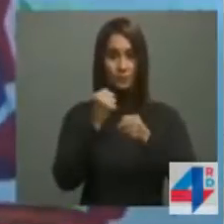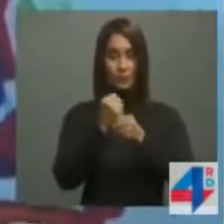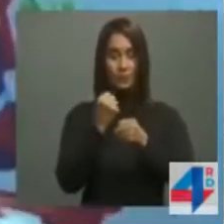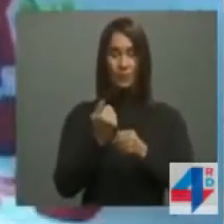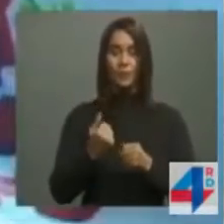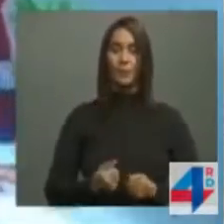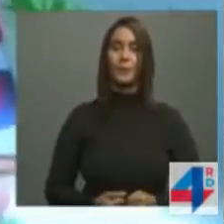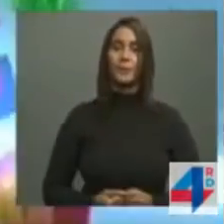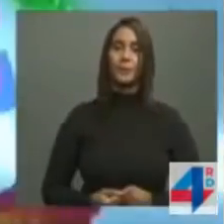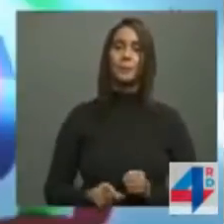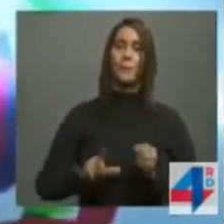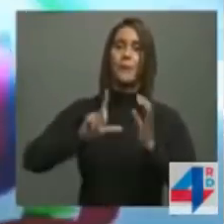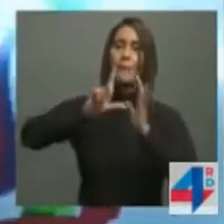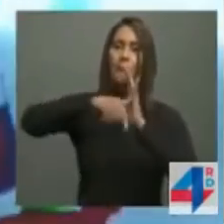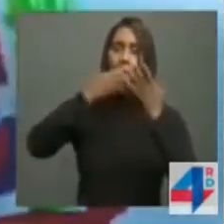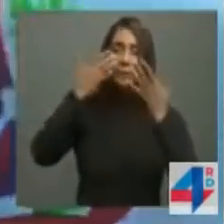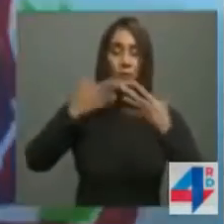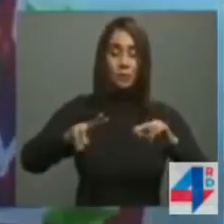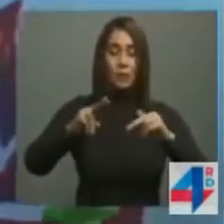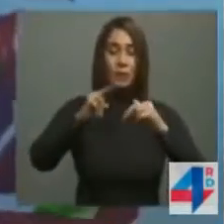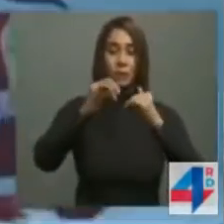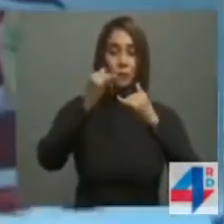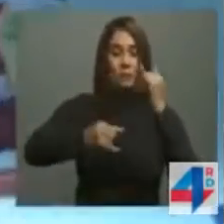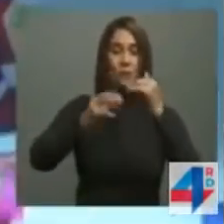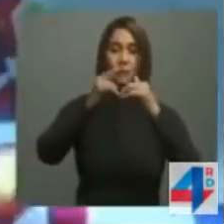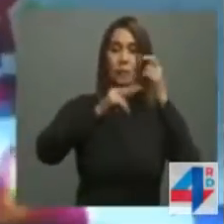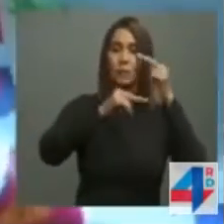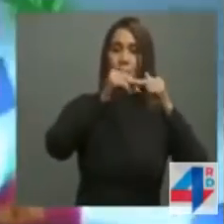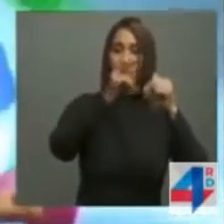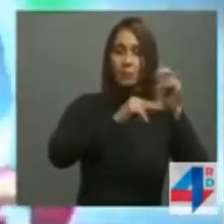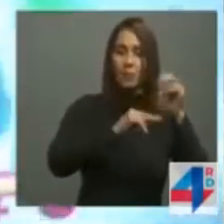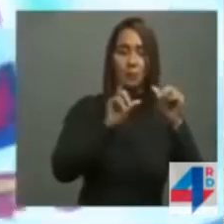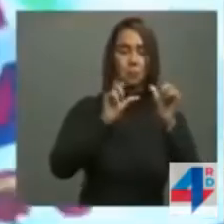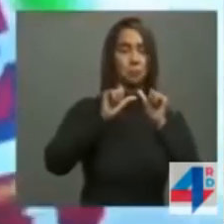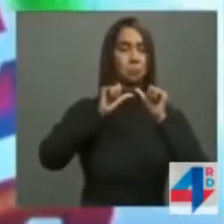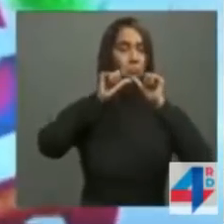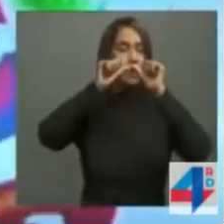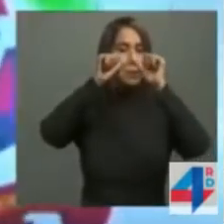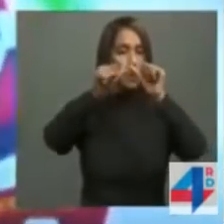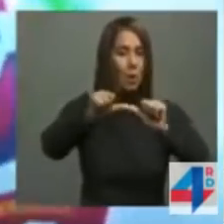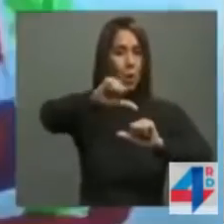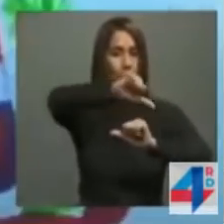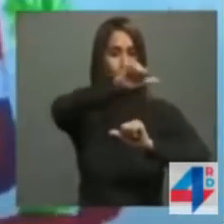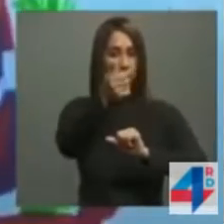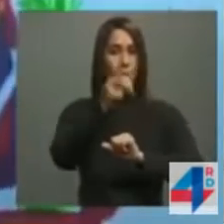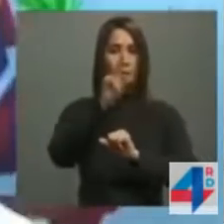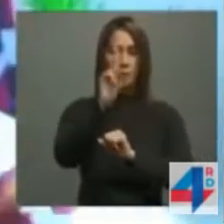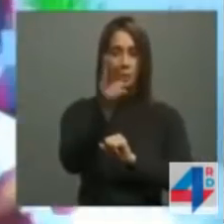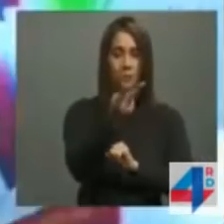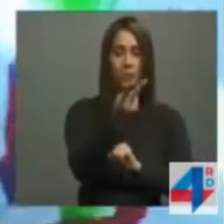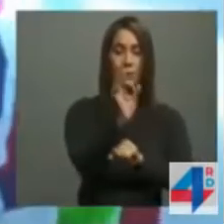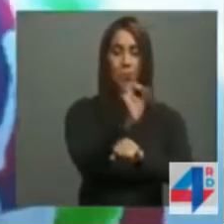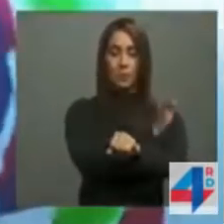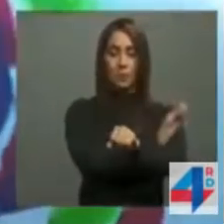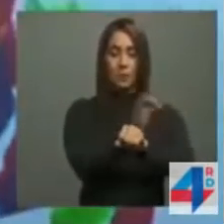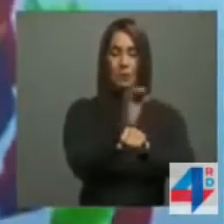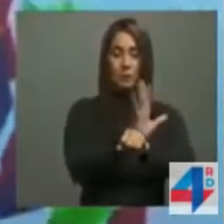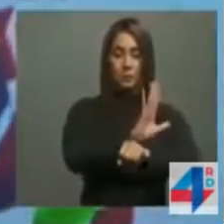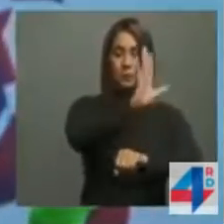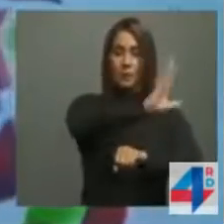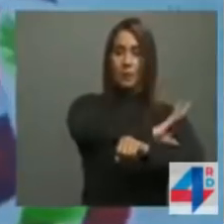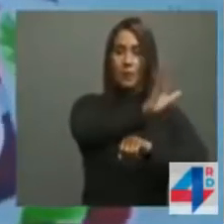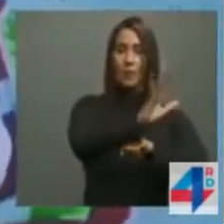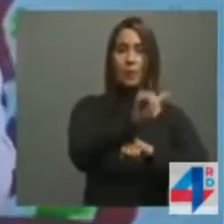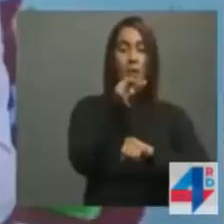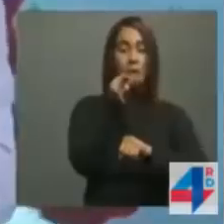Después de concluir la primera fase de construcción, continuaremos con la segunda fase de construcción de la verja perimetral que